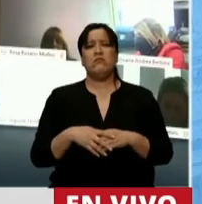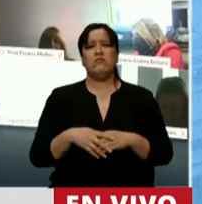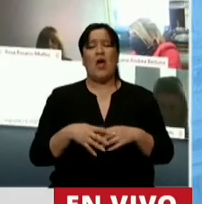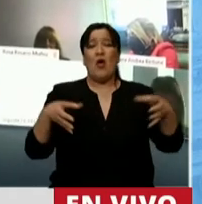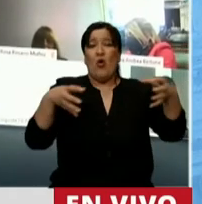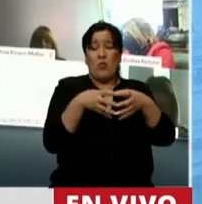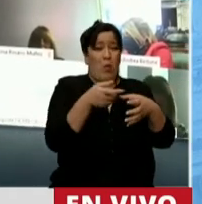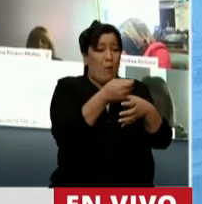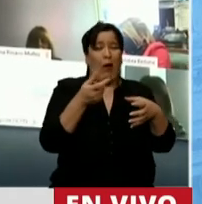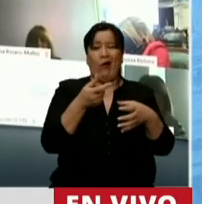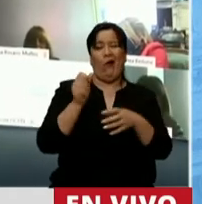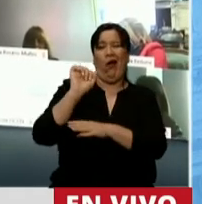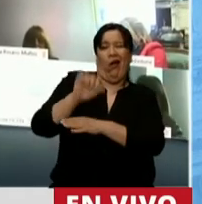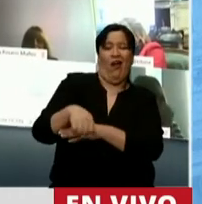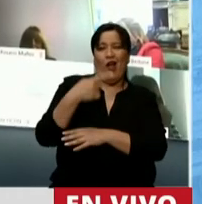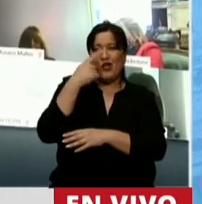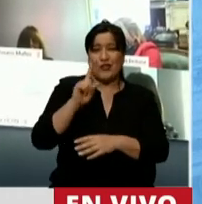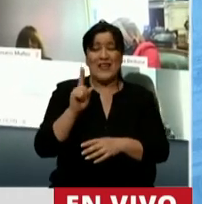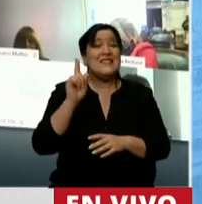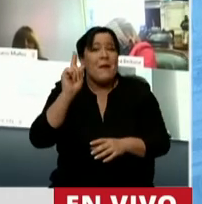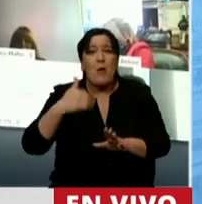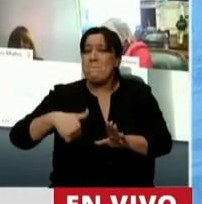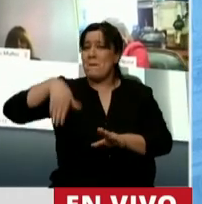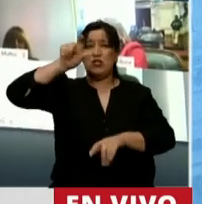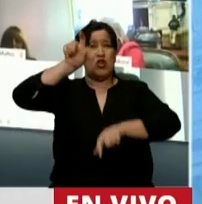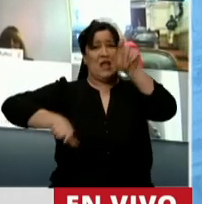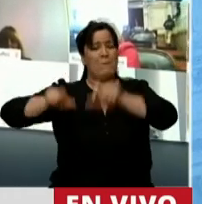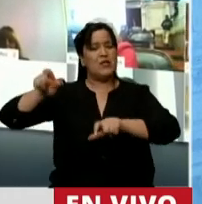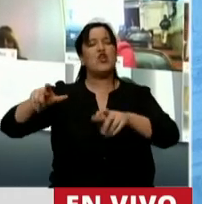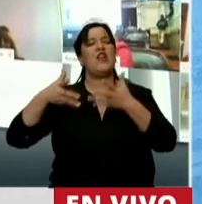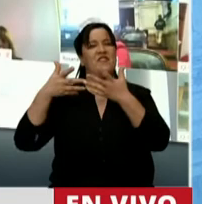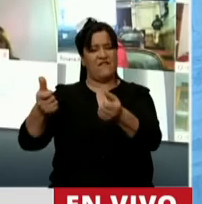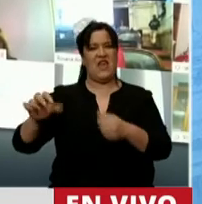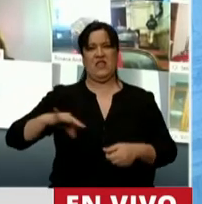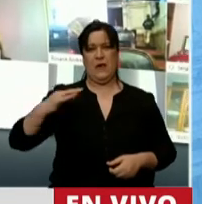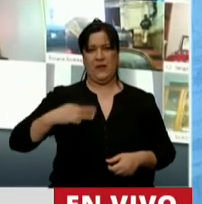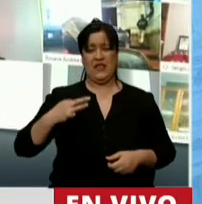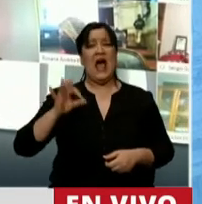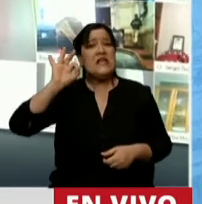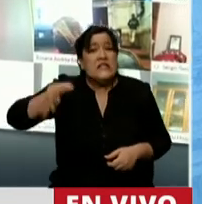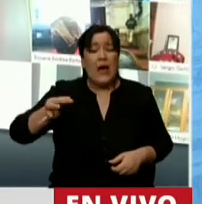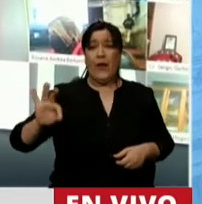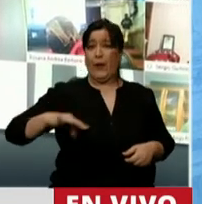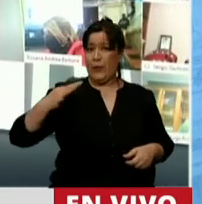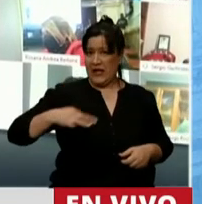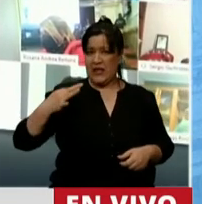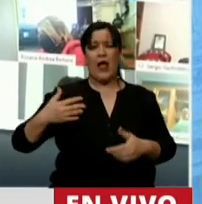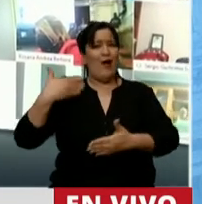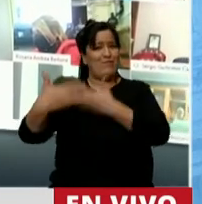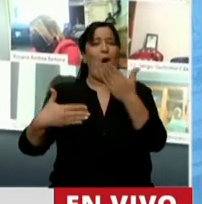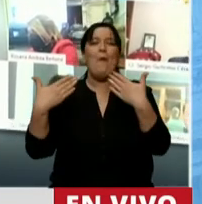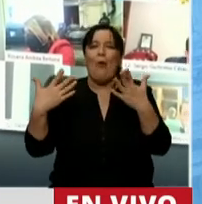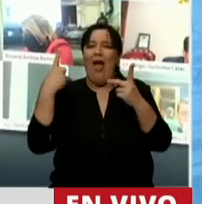país. La inmensa mayoría de los argentinos y argentinas que defienden la vida sabe que con la vida se puede tener